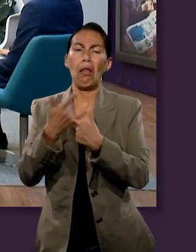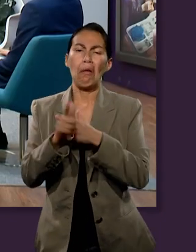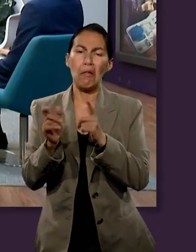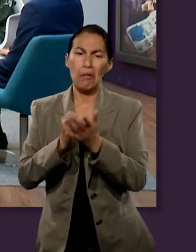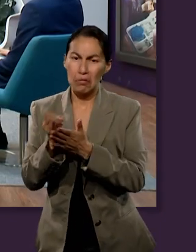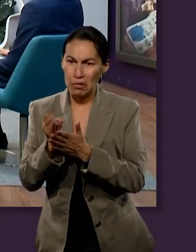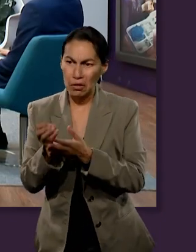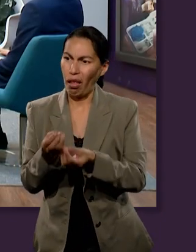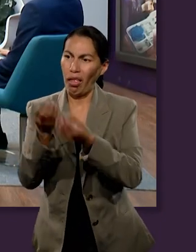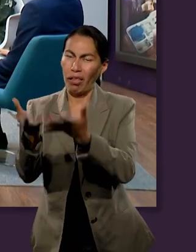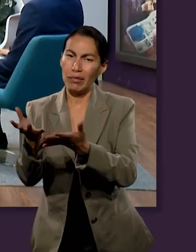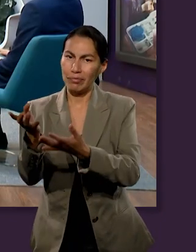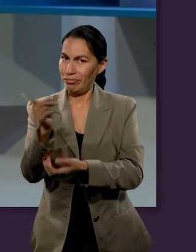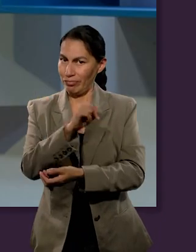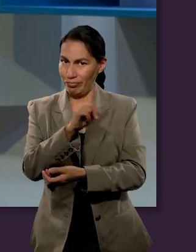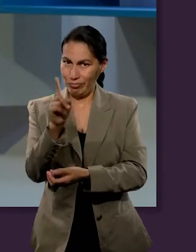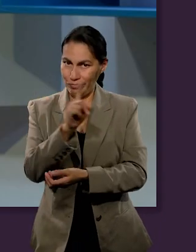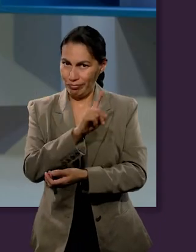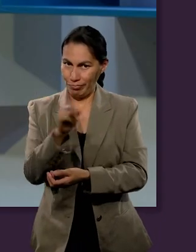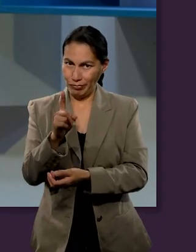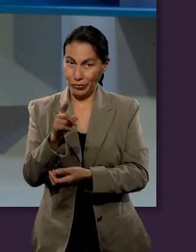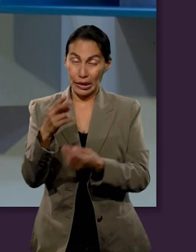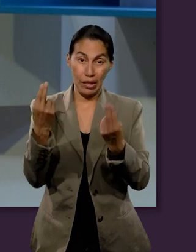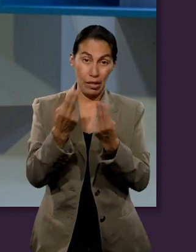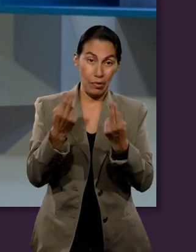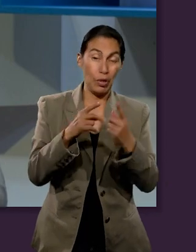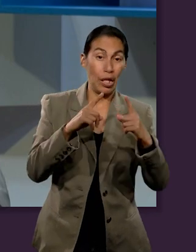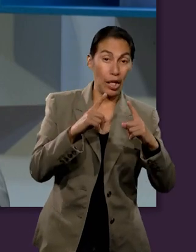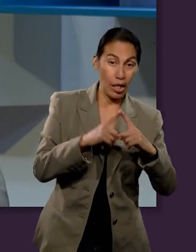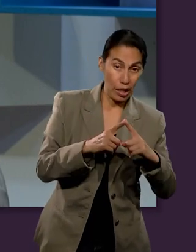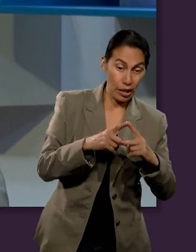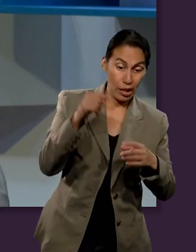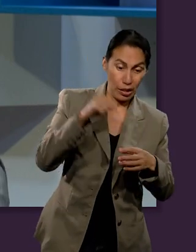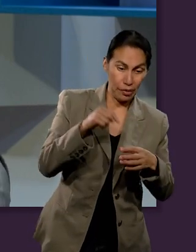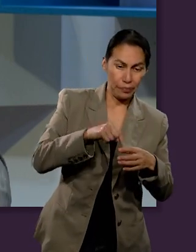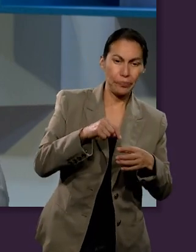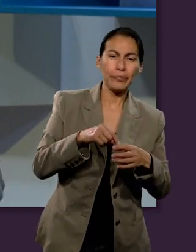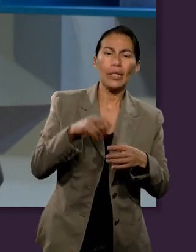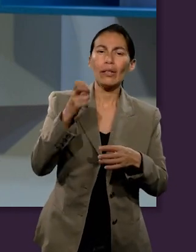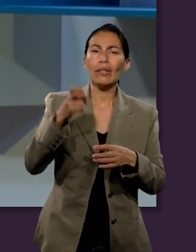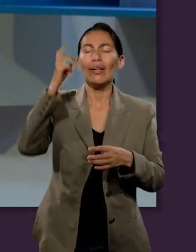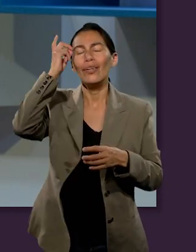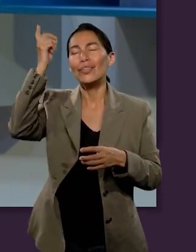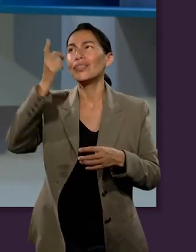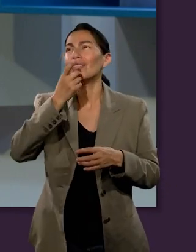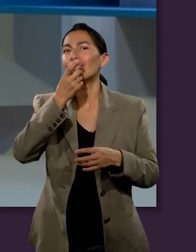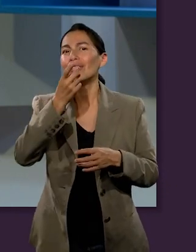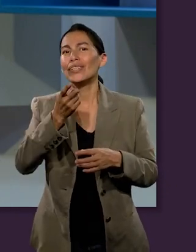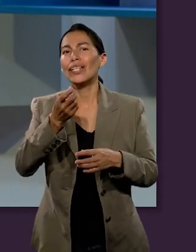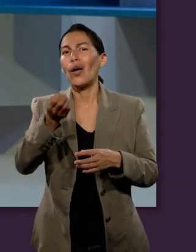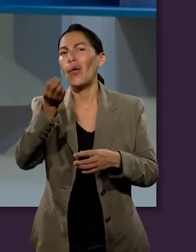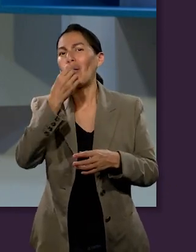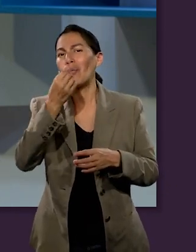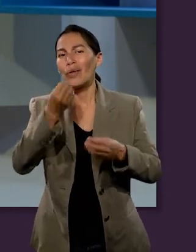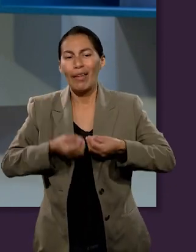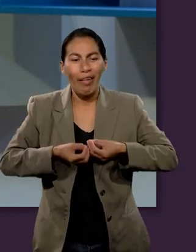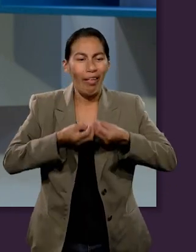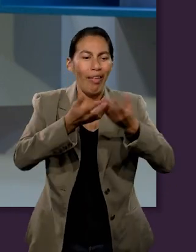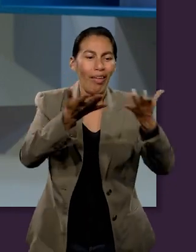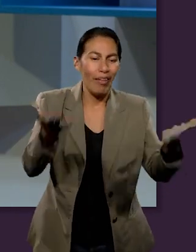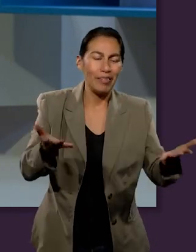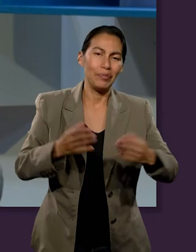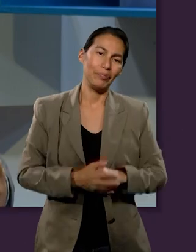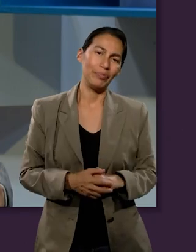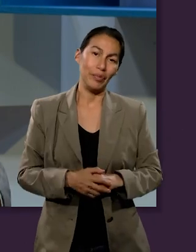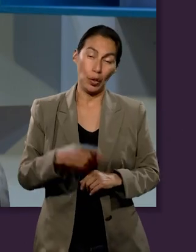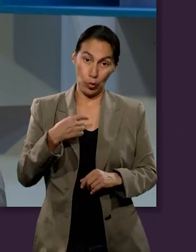Sí, y decíamos de la tesorería de la iglesia, va la alfolía que es la asociación y dice después y hay alimento en mi casa. Es decir, cuando damos